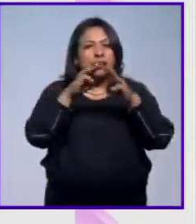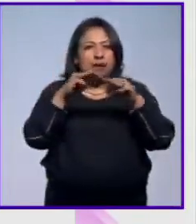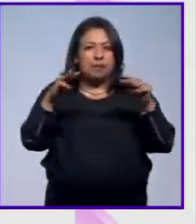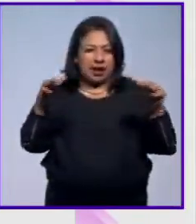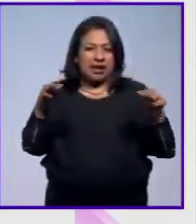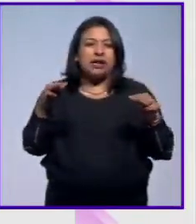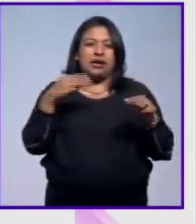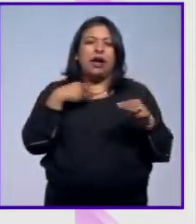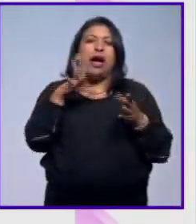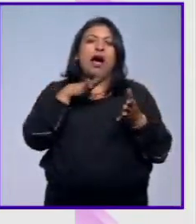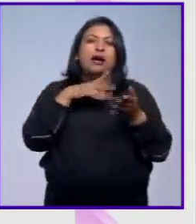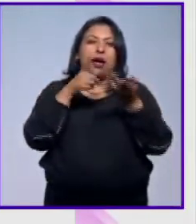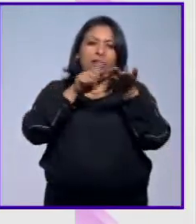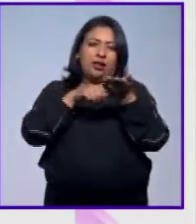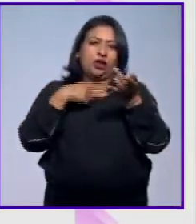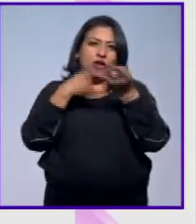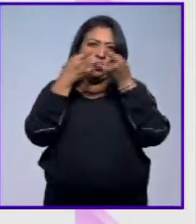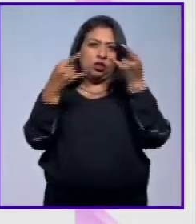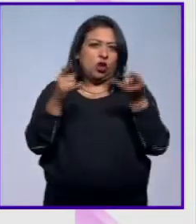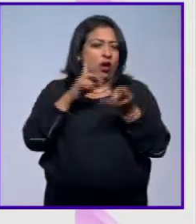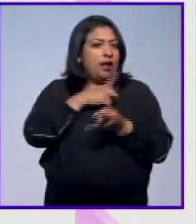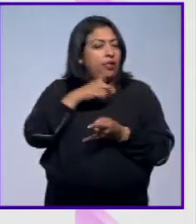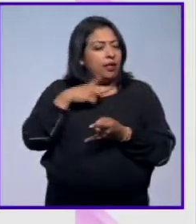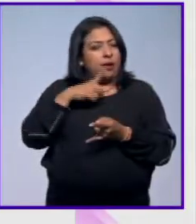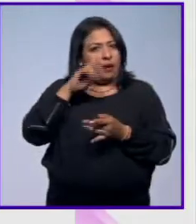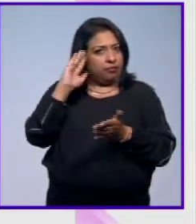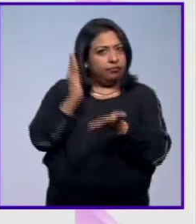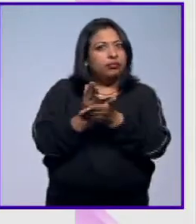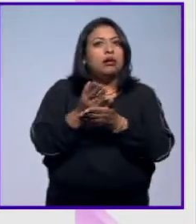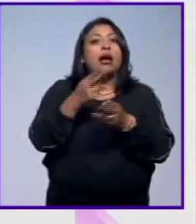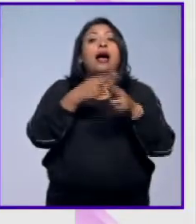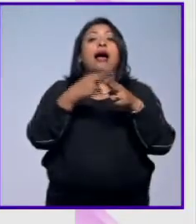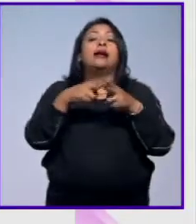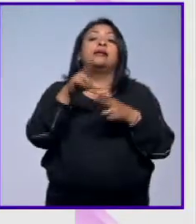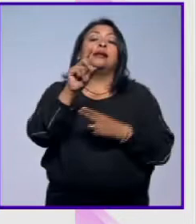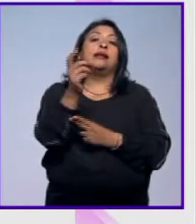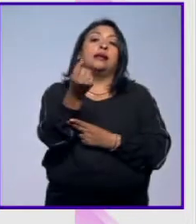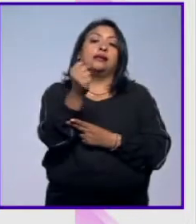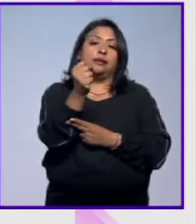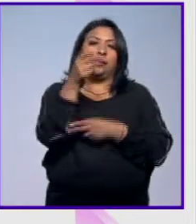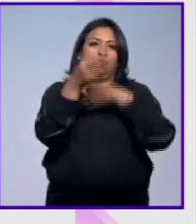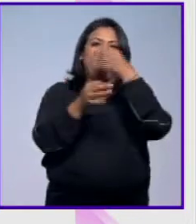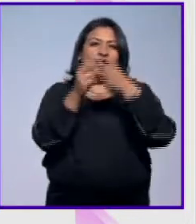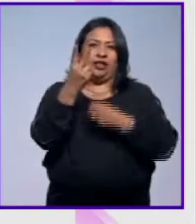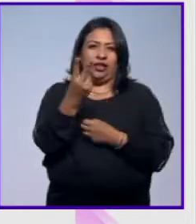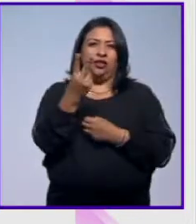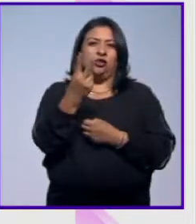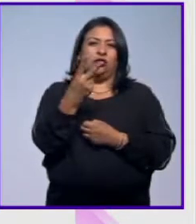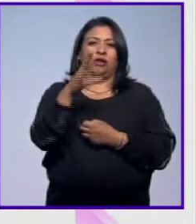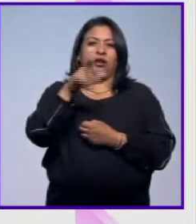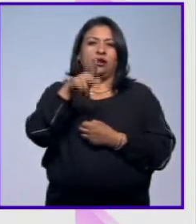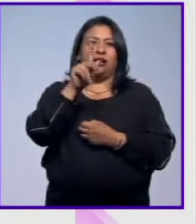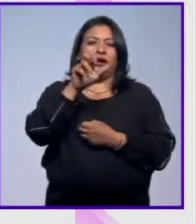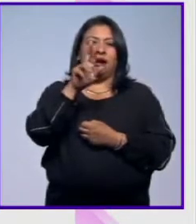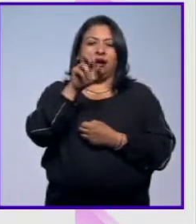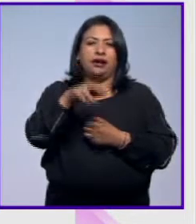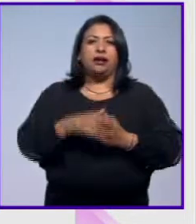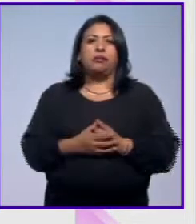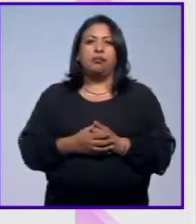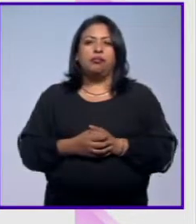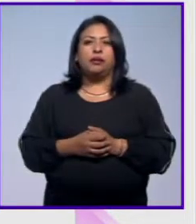redes, una historia que no debe repetirse podrá visitarse hasta el 30 de septiembre. Noticias 22, Karen Rivera.